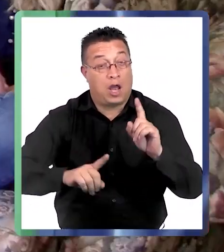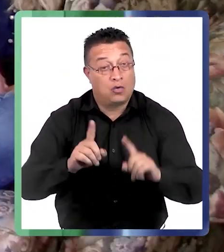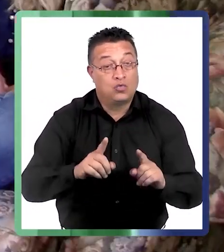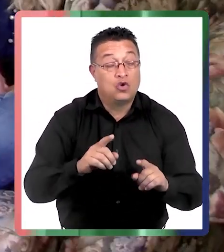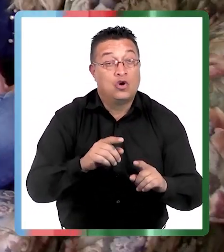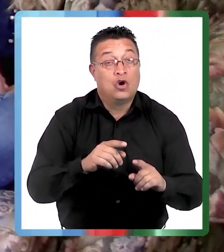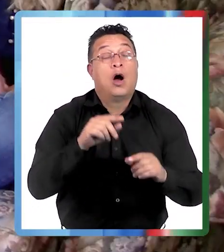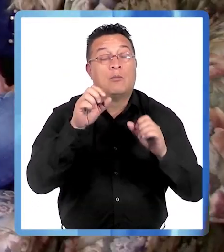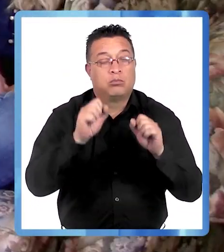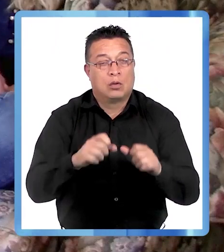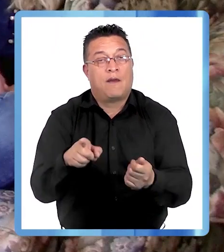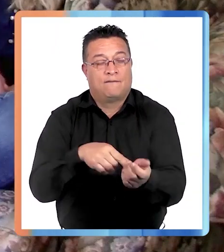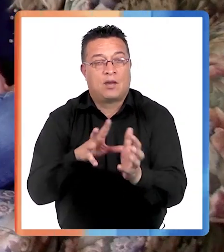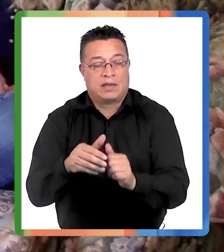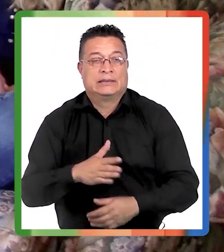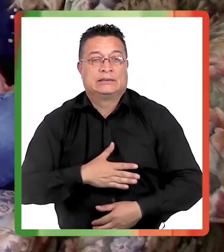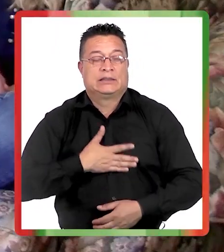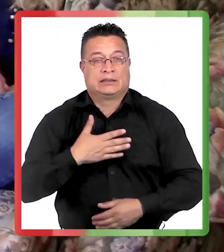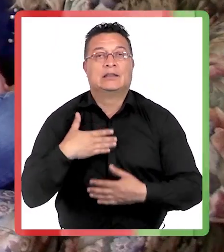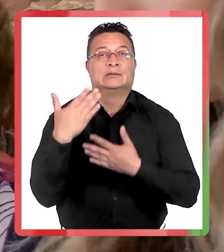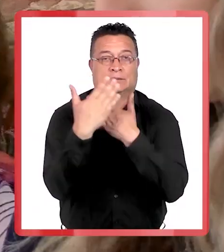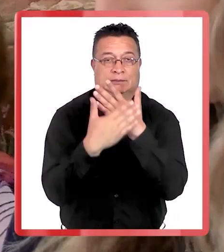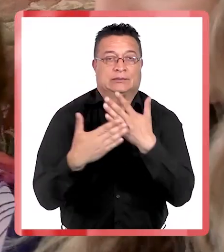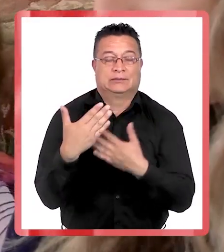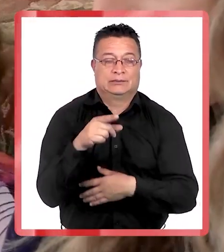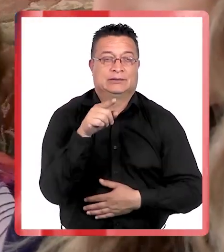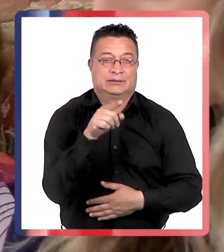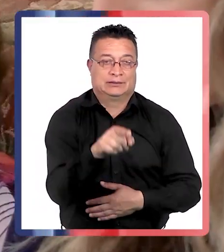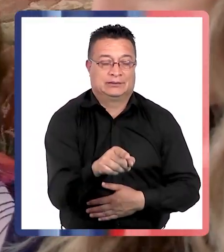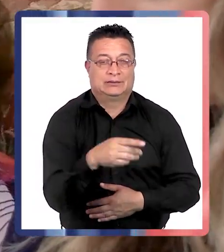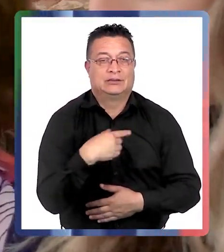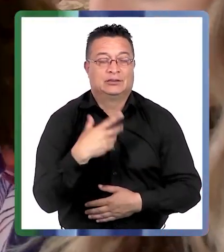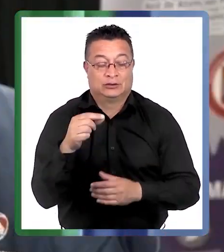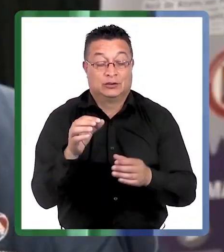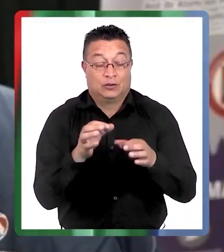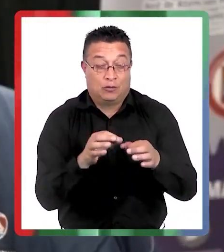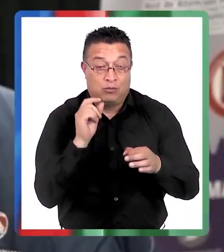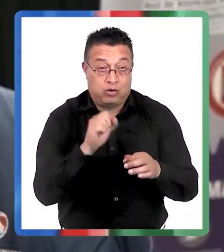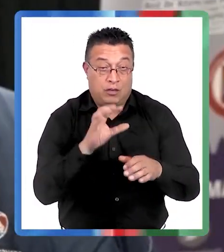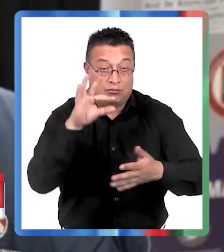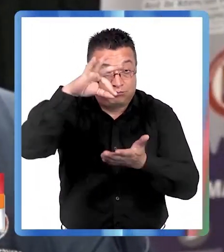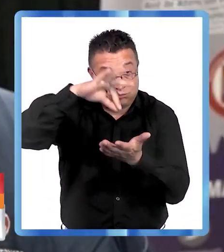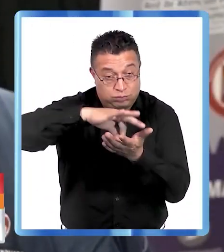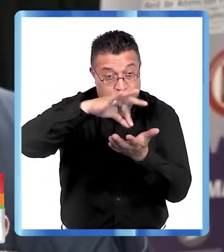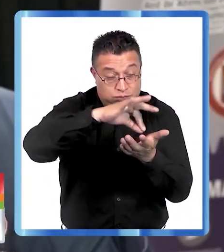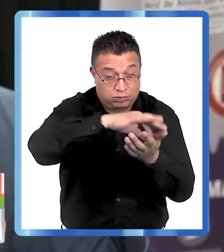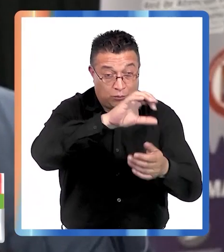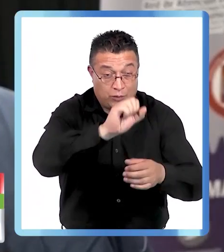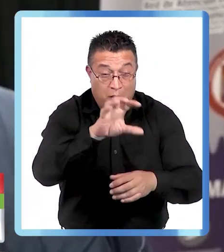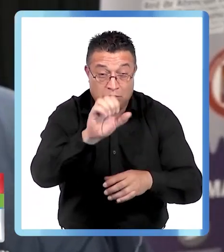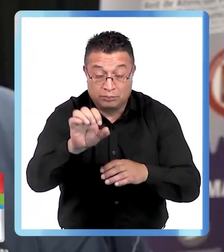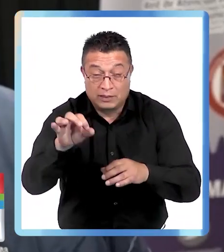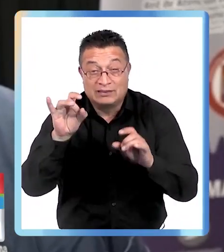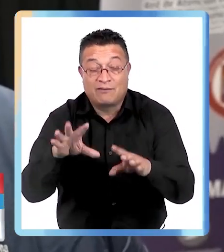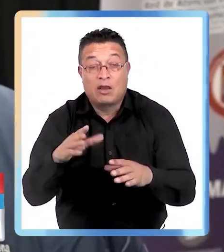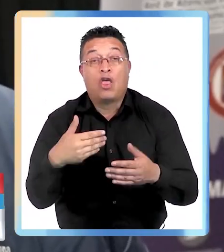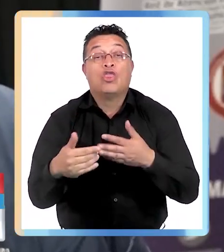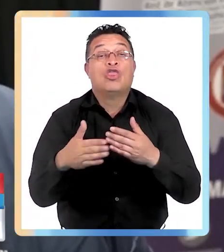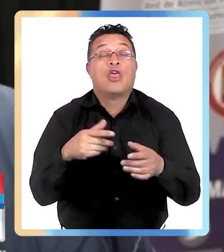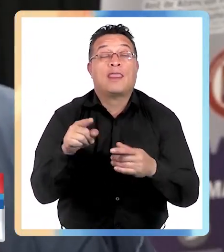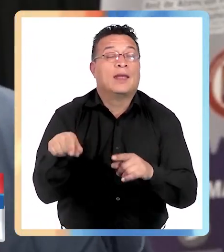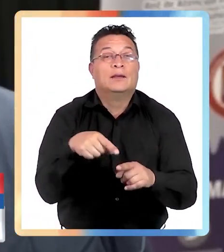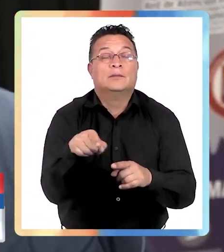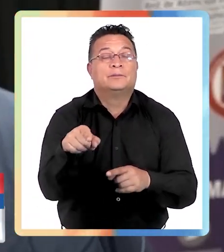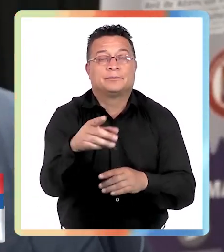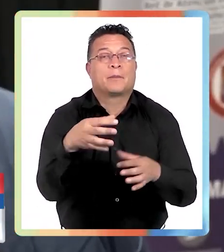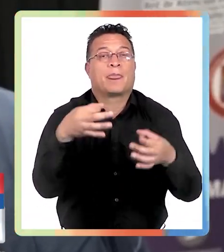pero que ellos tengan, las familias se sientan protegidas en este caso, tanto por los dispositivos como el modelo de gestión que tiene que ver con que la dirección de